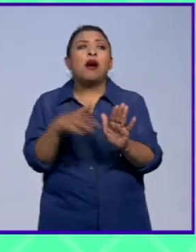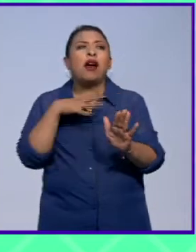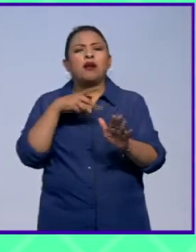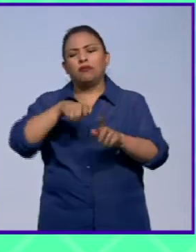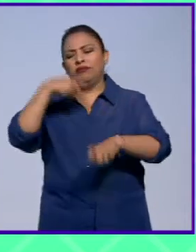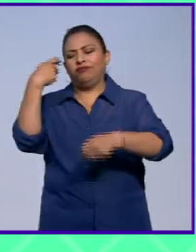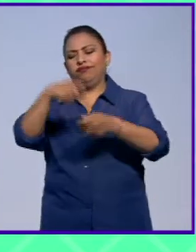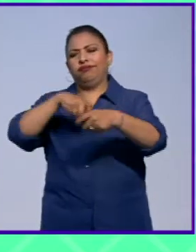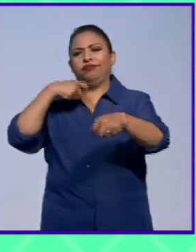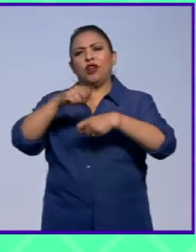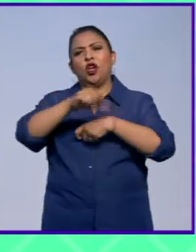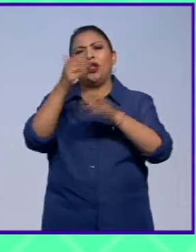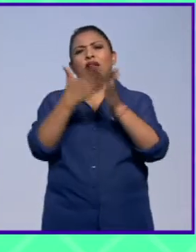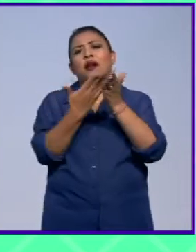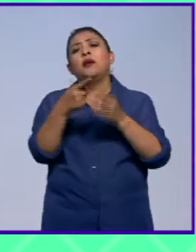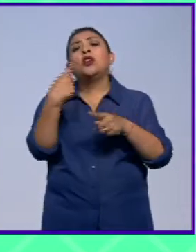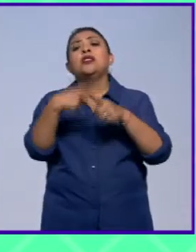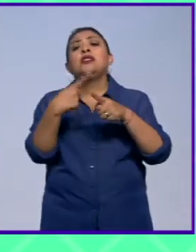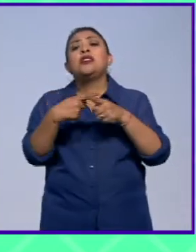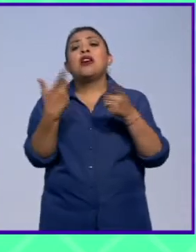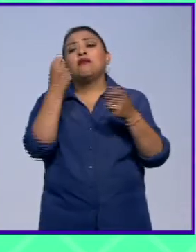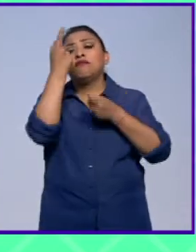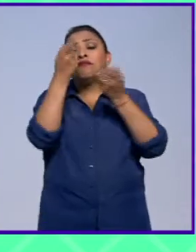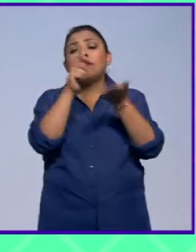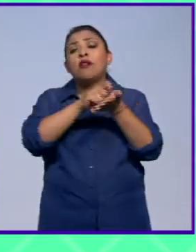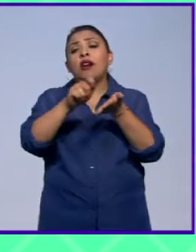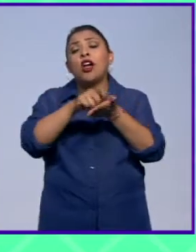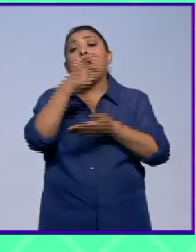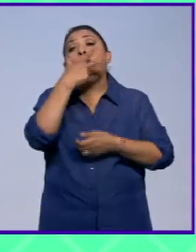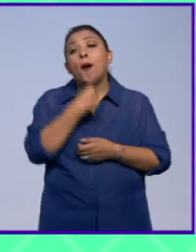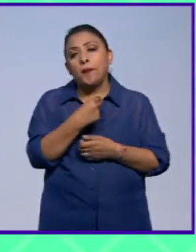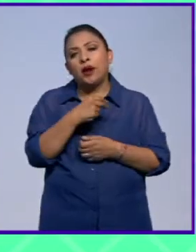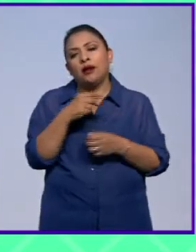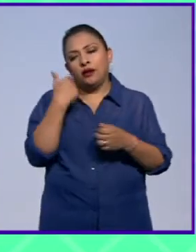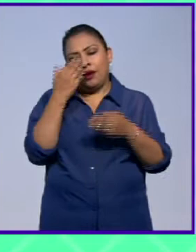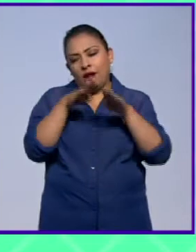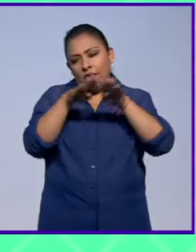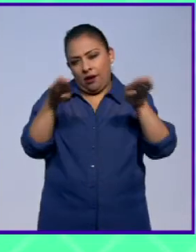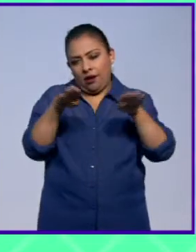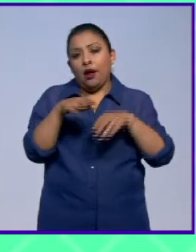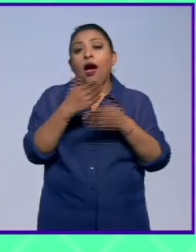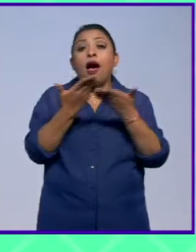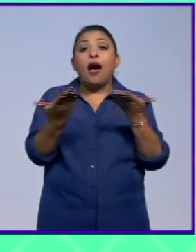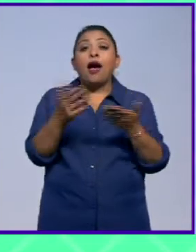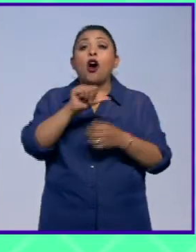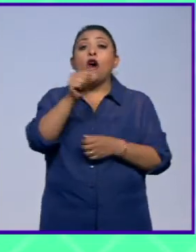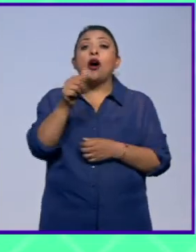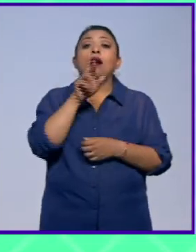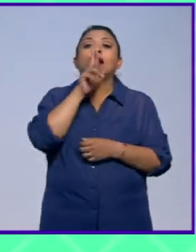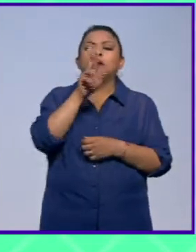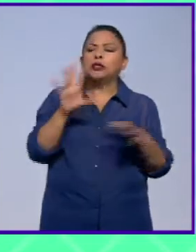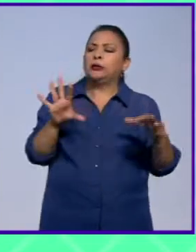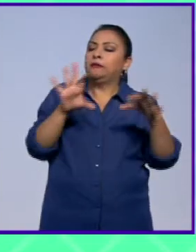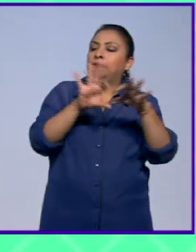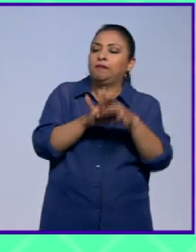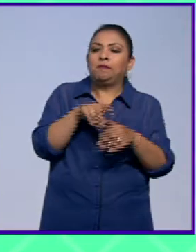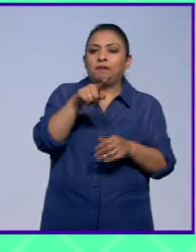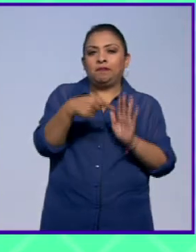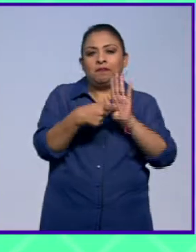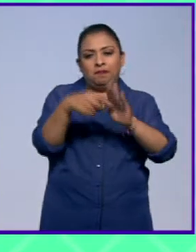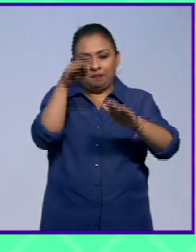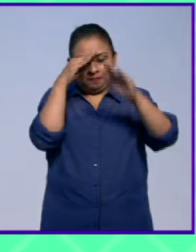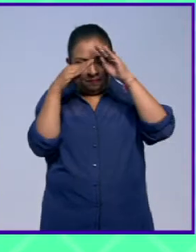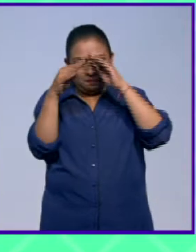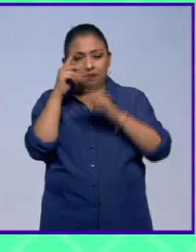destrozar otros tantos que son hechos por hombres buscando esta equidad y tenemos otra respuesta Laura que viene muy ad hoc con esta